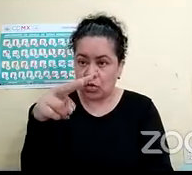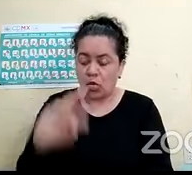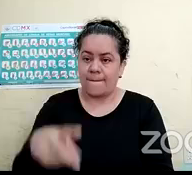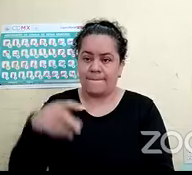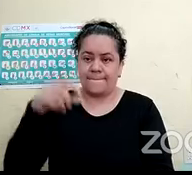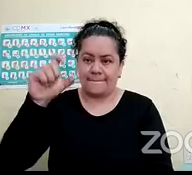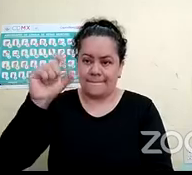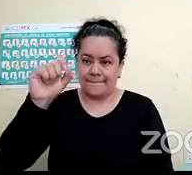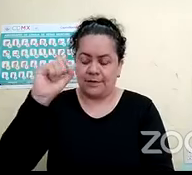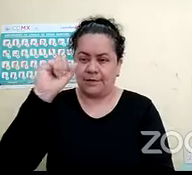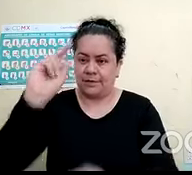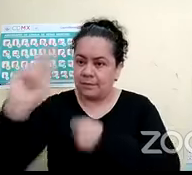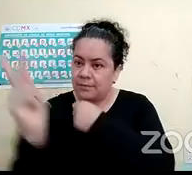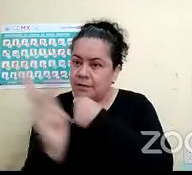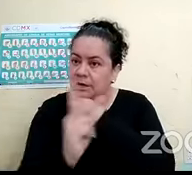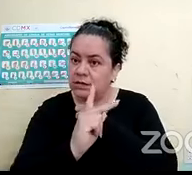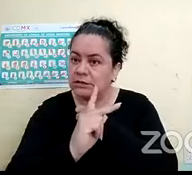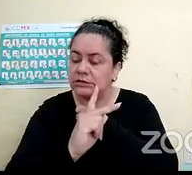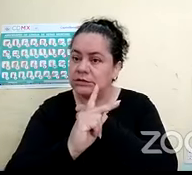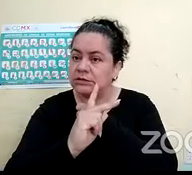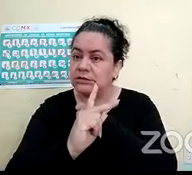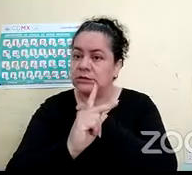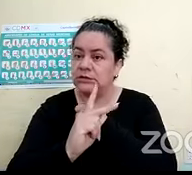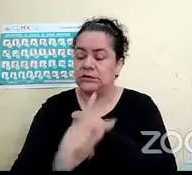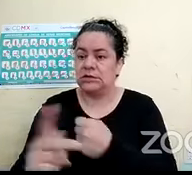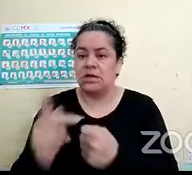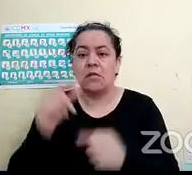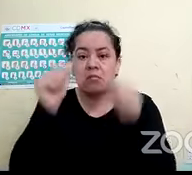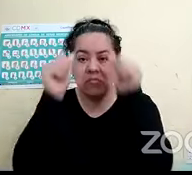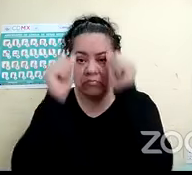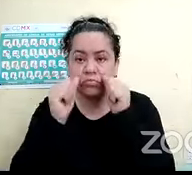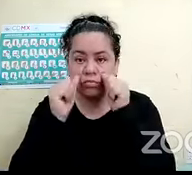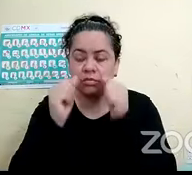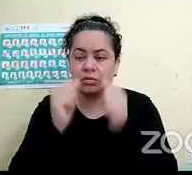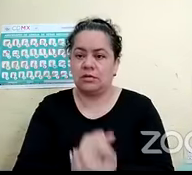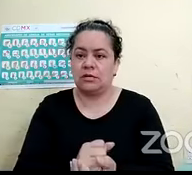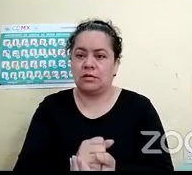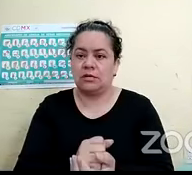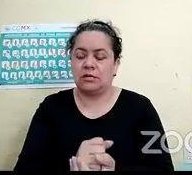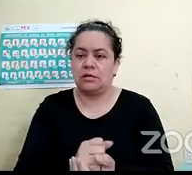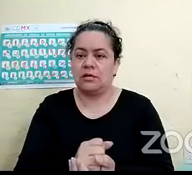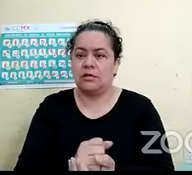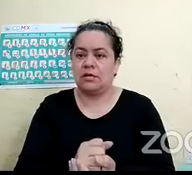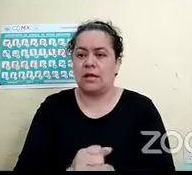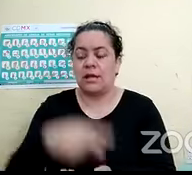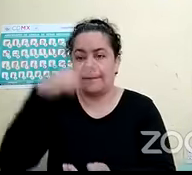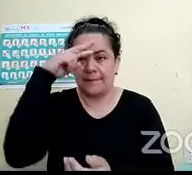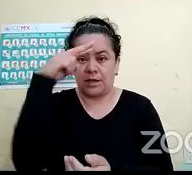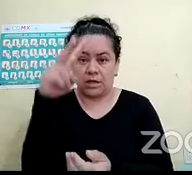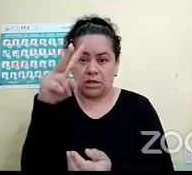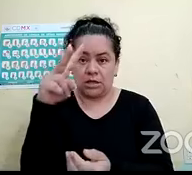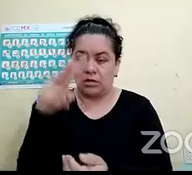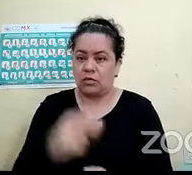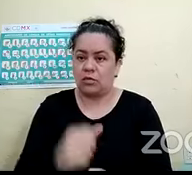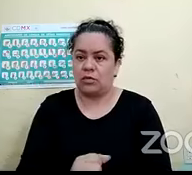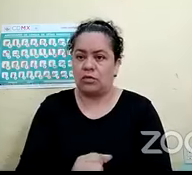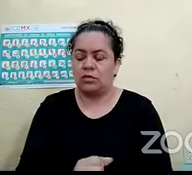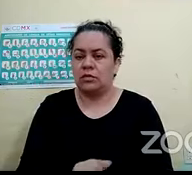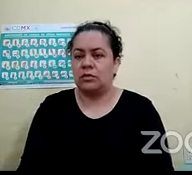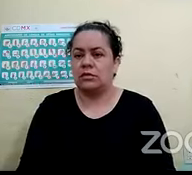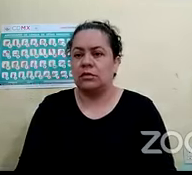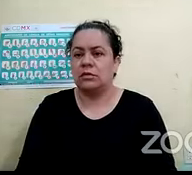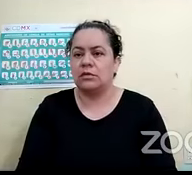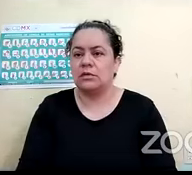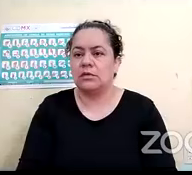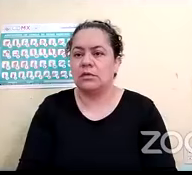con discapacidad visual y ceguera. De hecho, la Sociedad Mexicana de Ophthalmología señaló que se estima que en